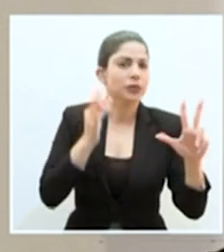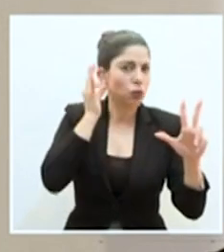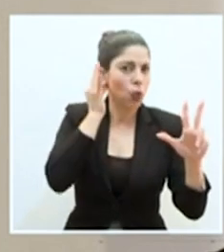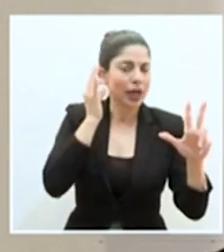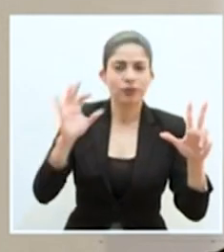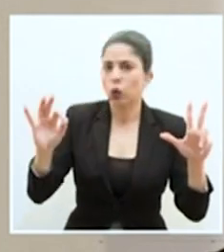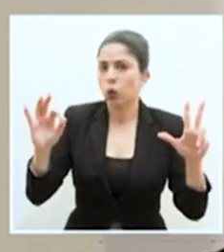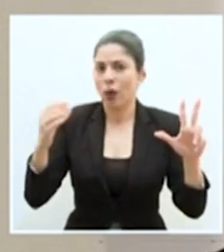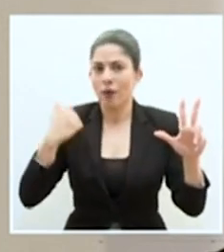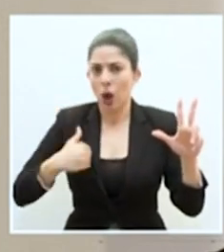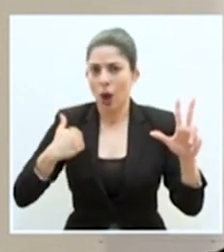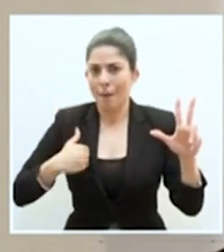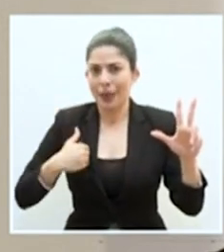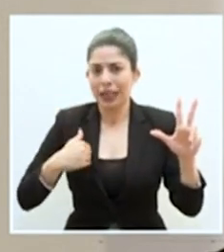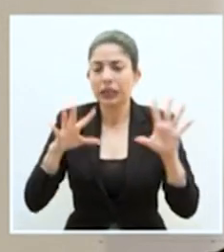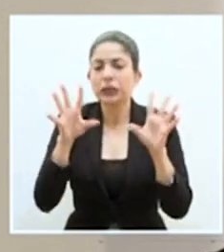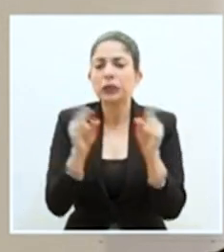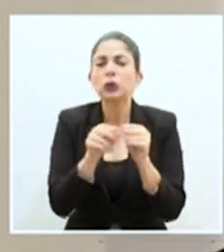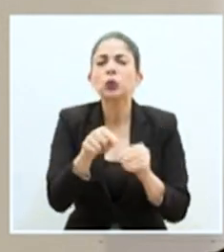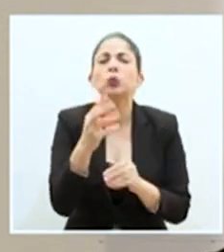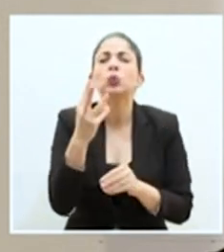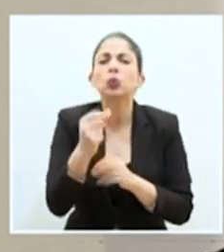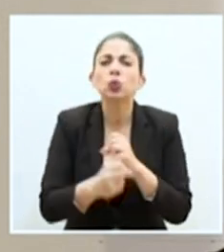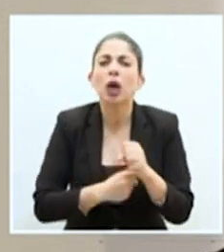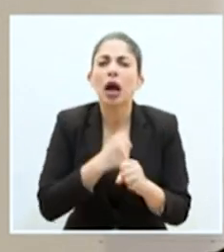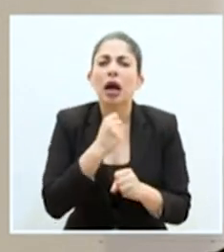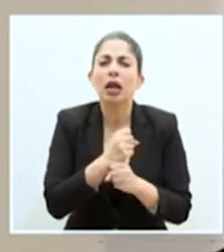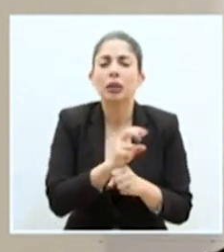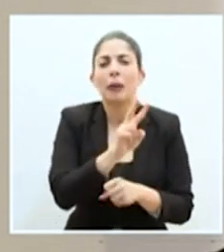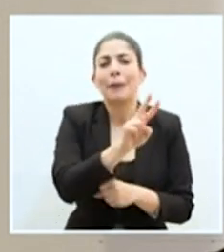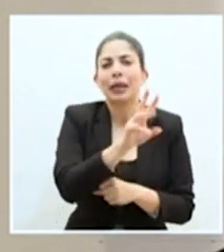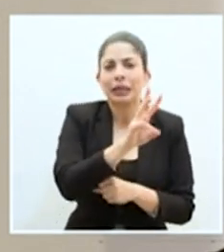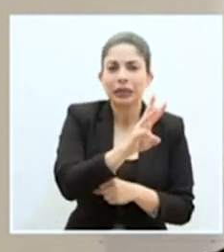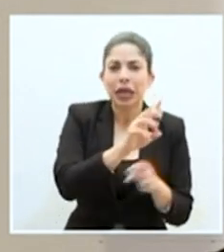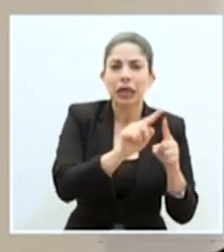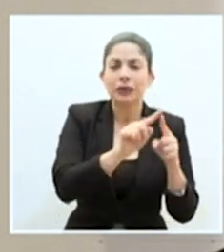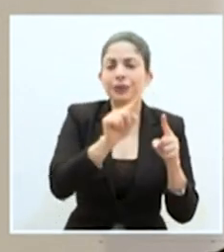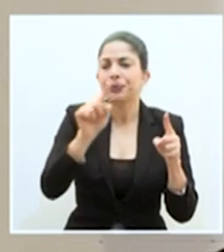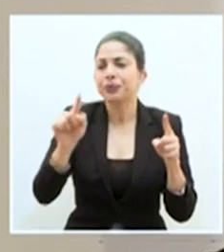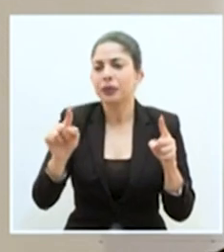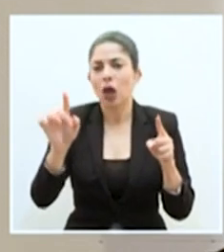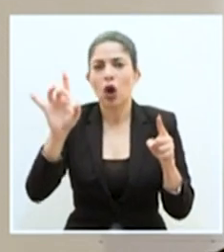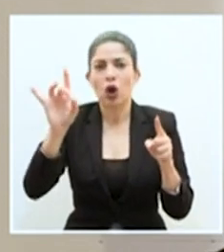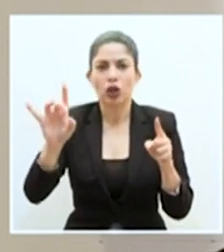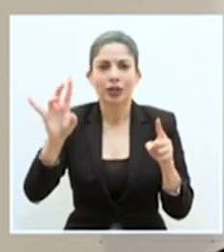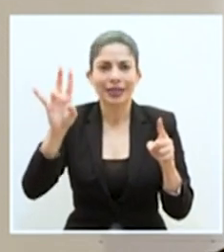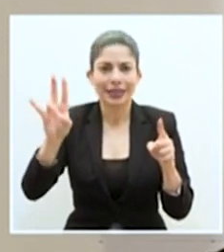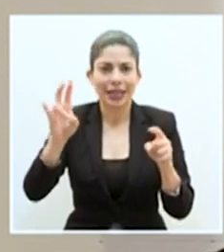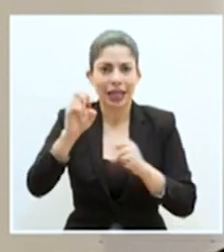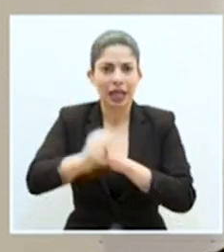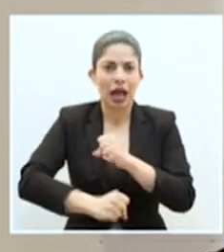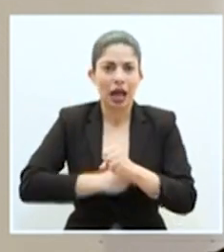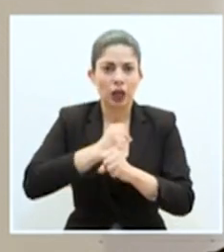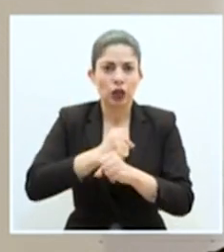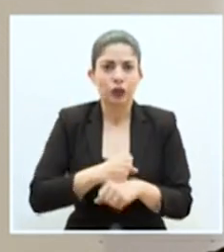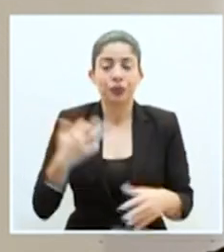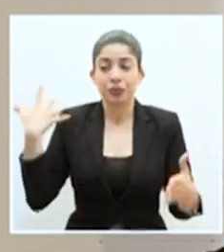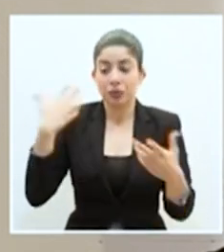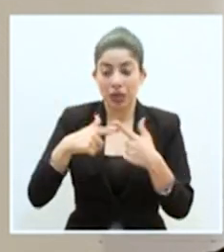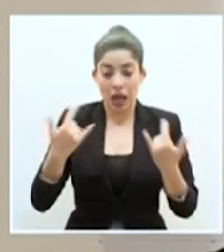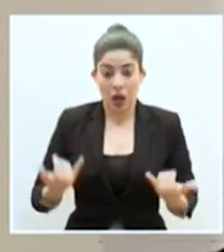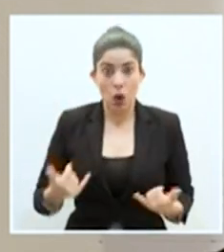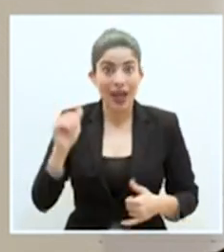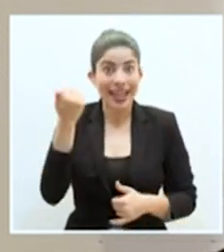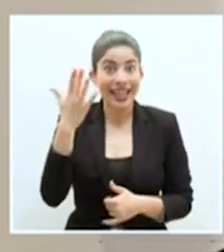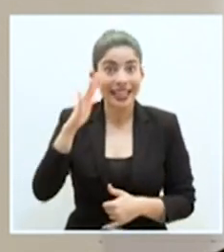y 9 hombres con edades que van desde los 26 hasta los 87 años. Al día de hoy, al